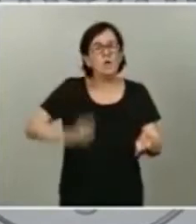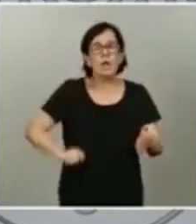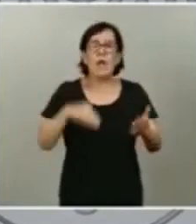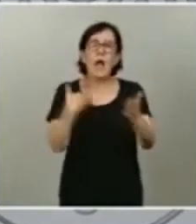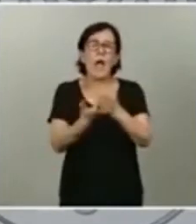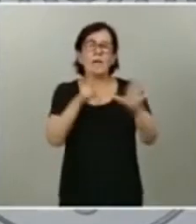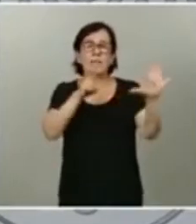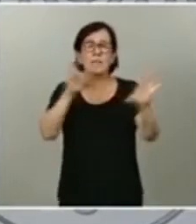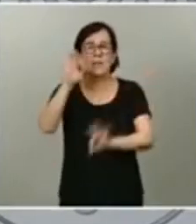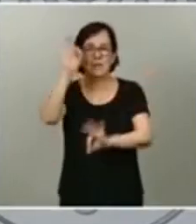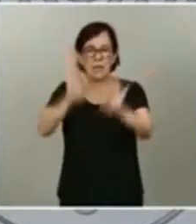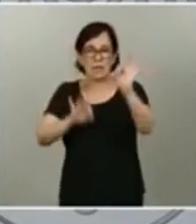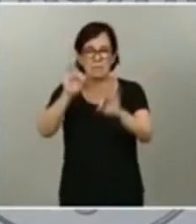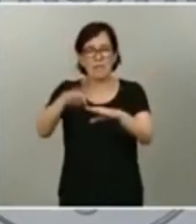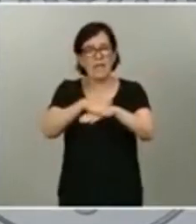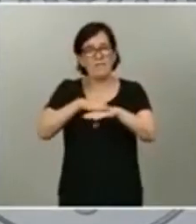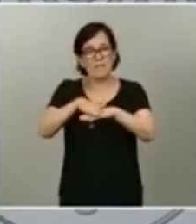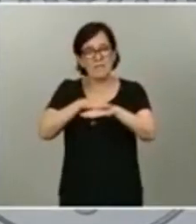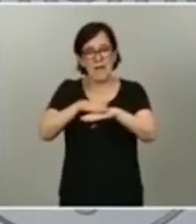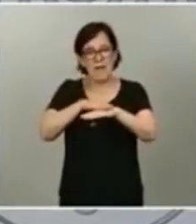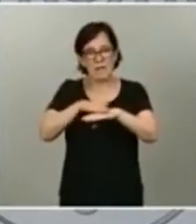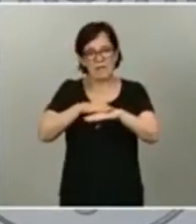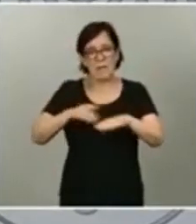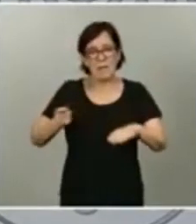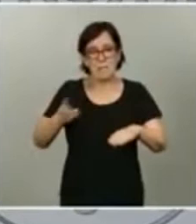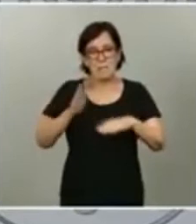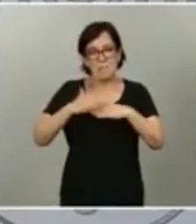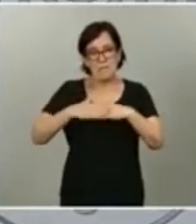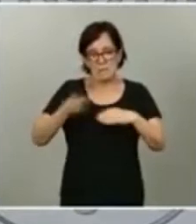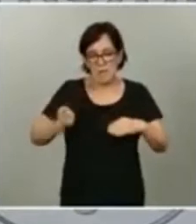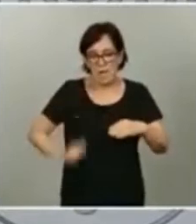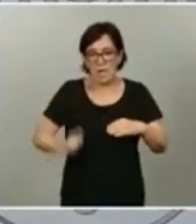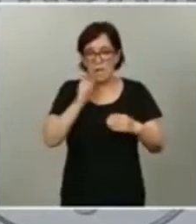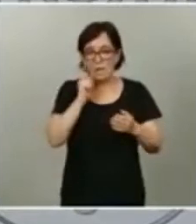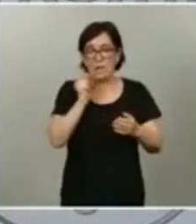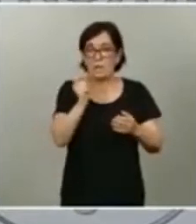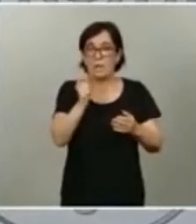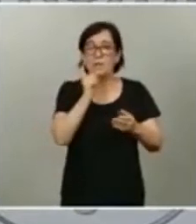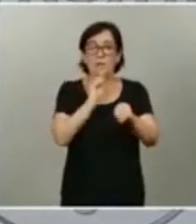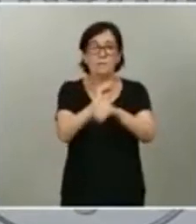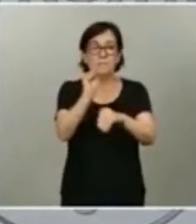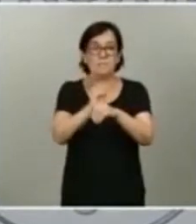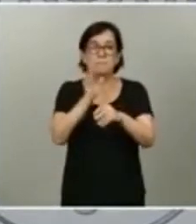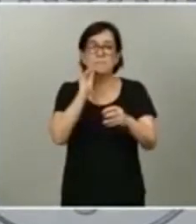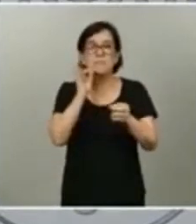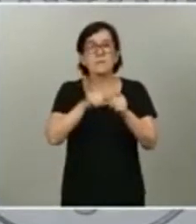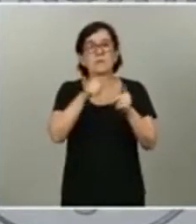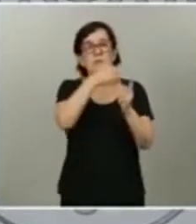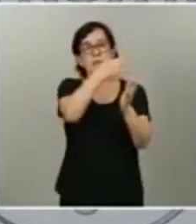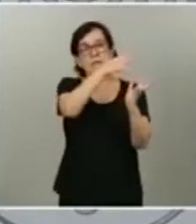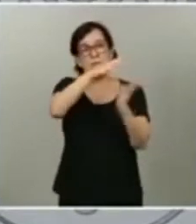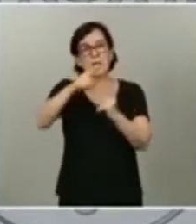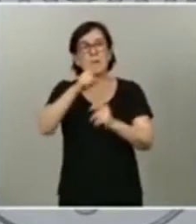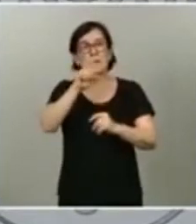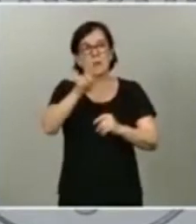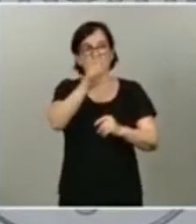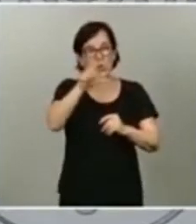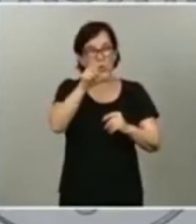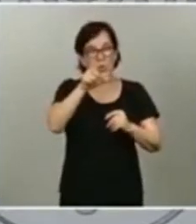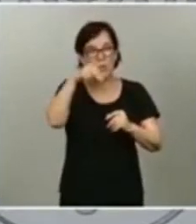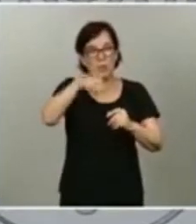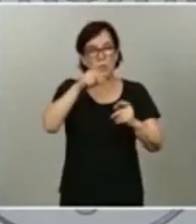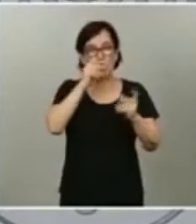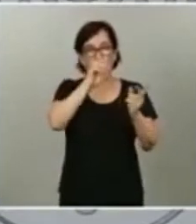de la base mínima de cotización en una ayuda que se empezará a devengar en el mes de junio y que tendrá una